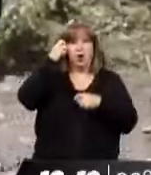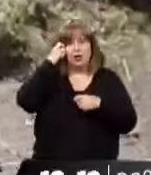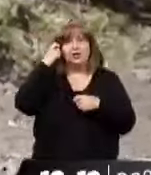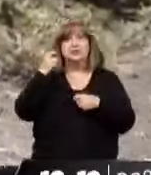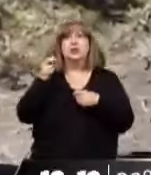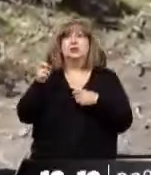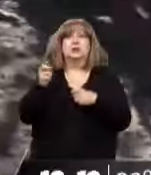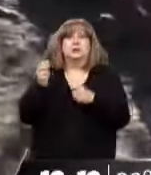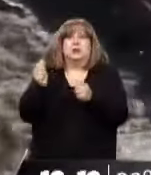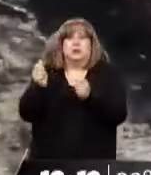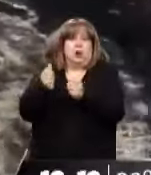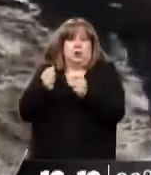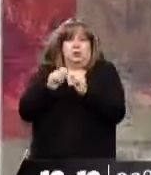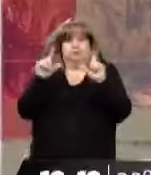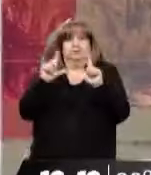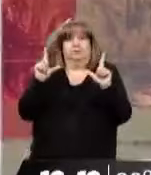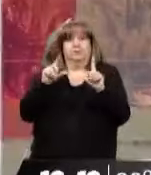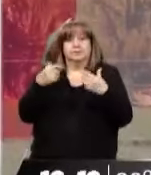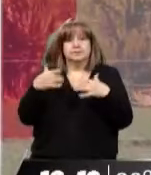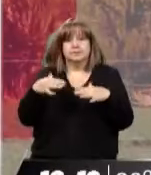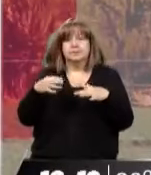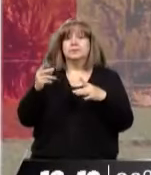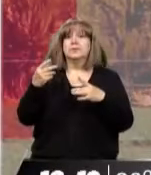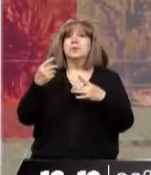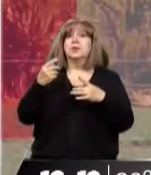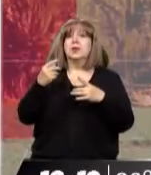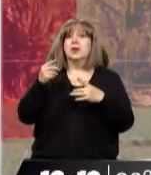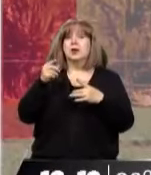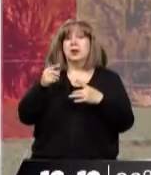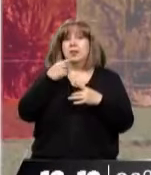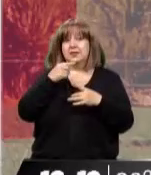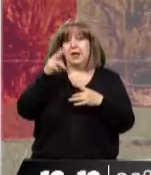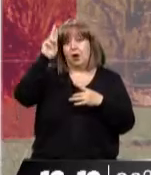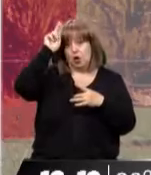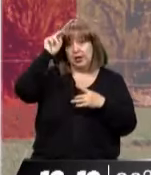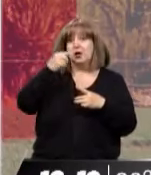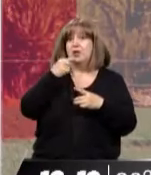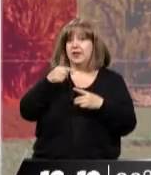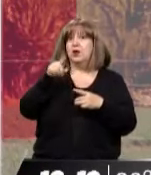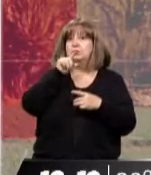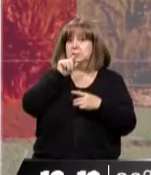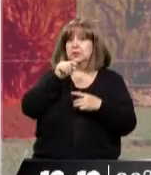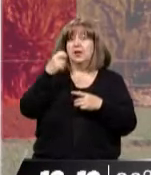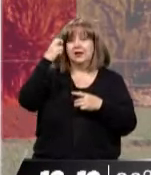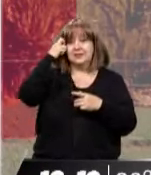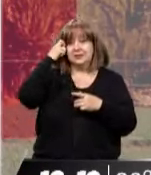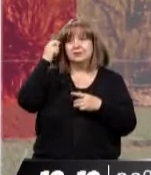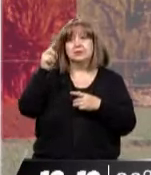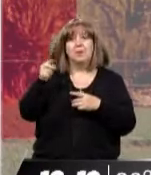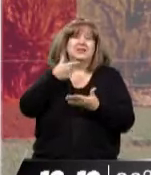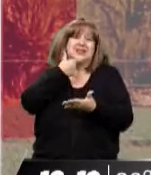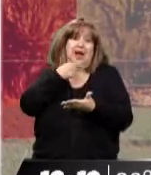sentido, sí. Ajá, al frente. Bastante simultáneo. Sí. Pero esto decía, por ejemplo, Alfredo Cornejo, también desde el Senado, desde la otra Cámara